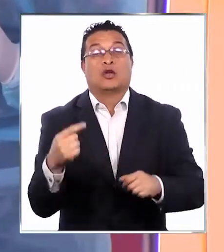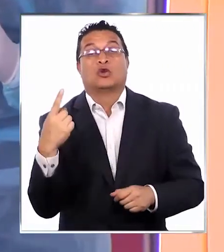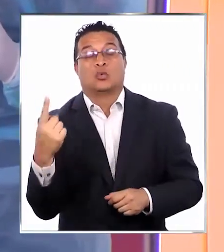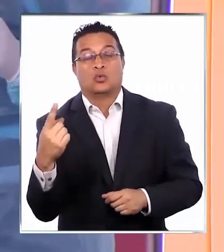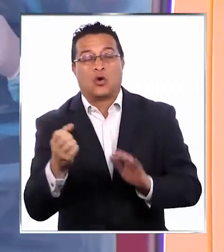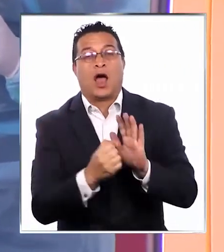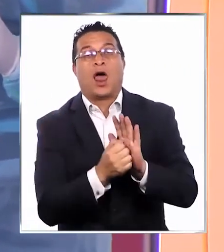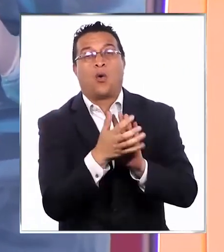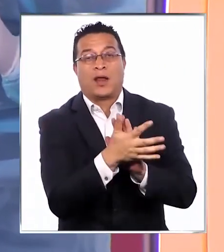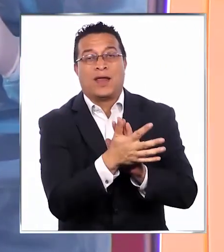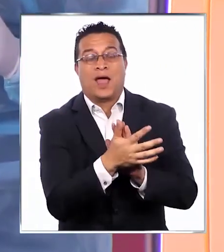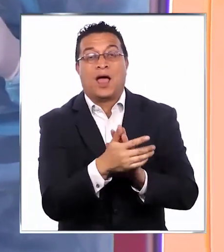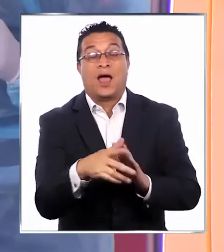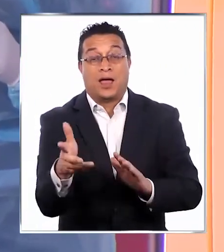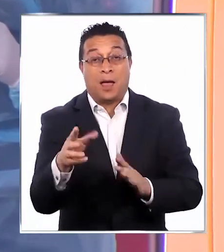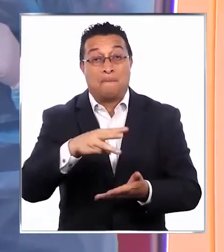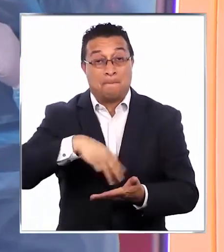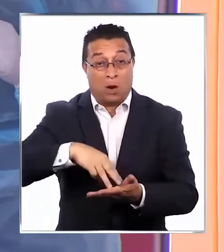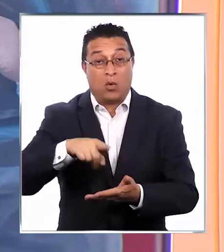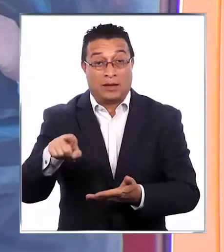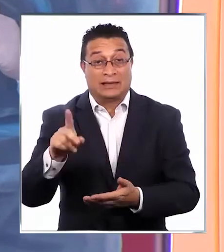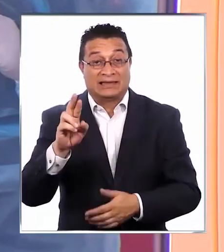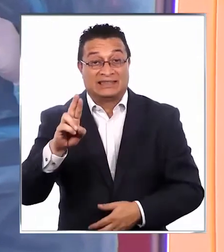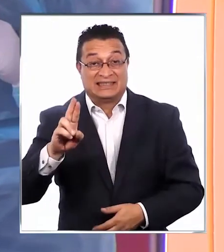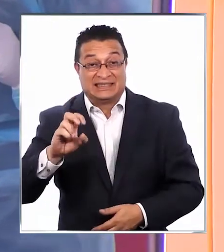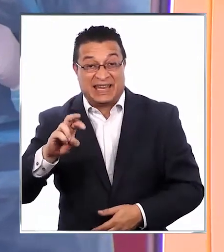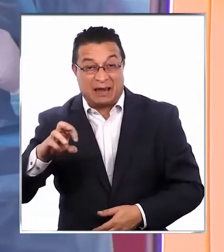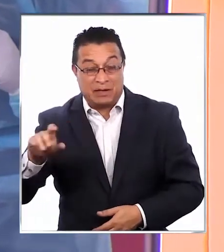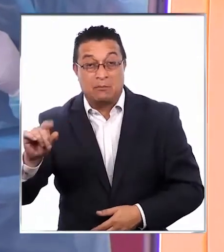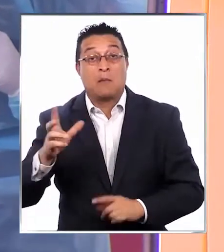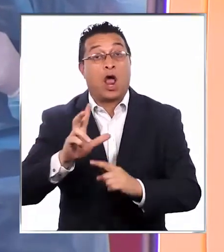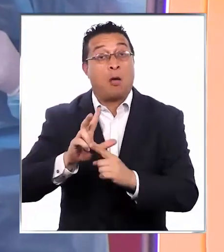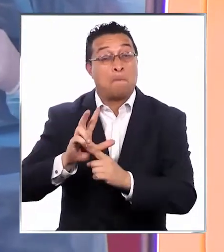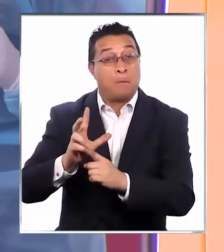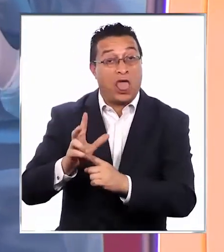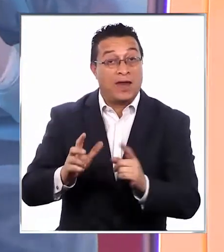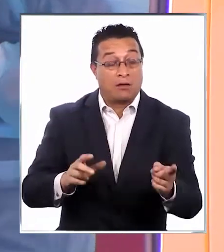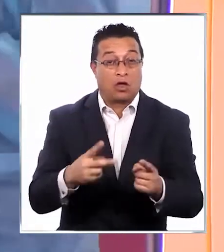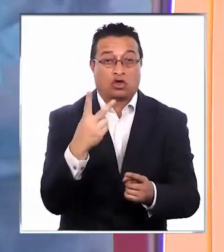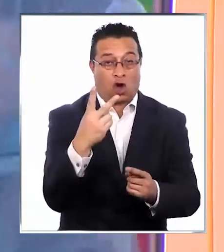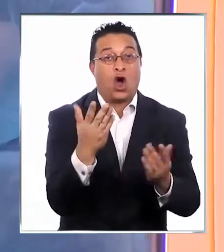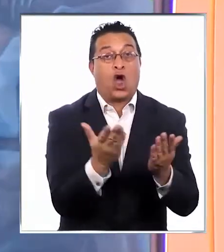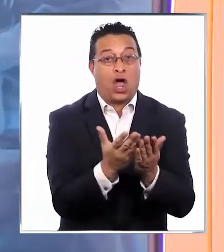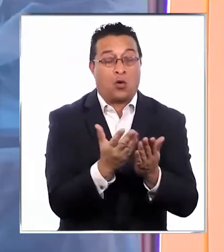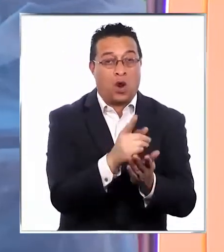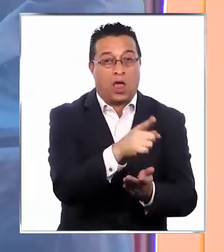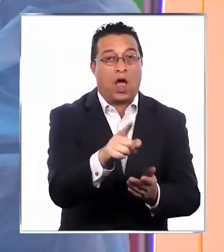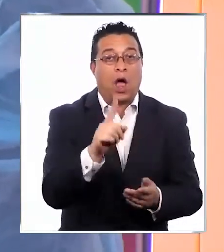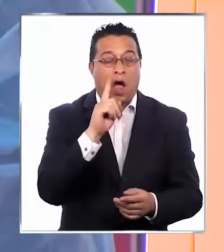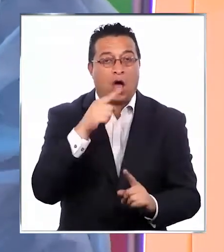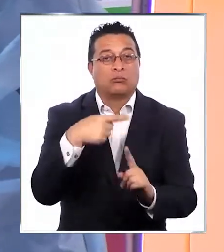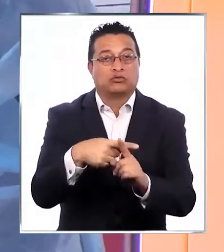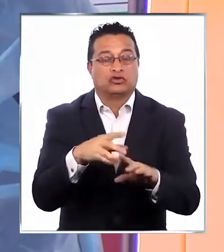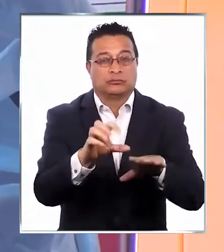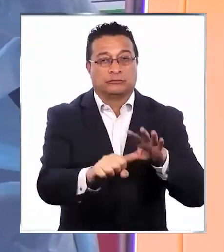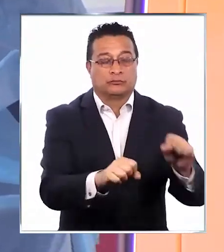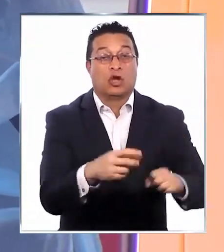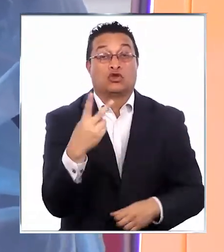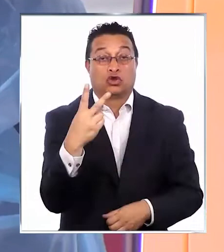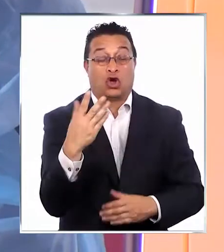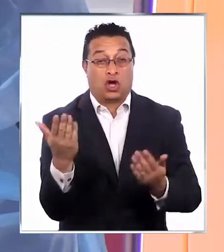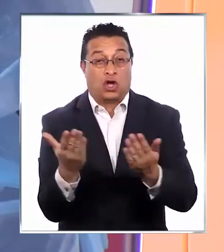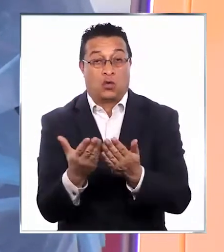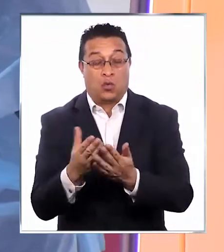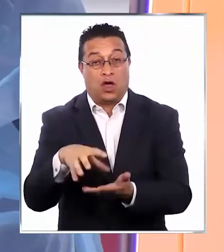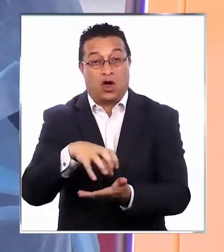región de la Araucanía. En el Maule, la Sermia de Salud confirmó que al menos en la comuna de Molina, dos colegios presentaron casos positivos. Tenemos